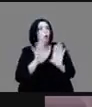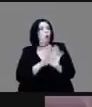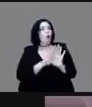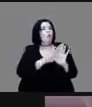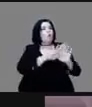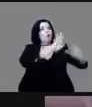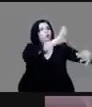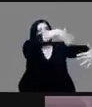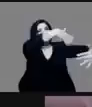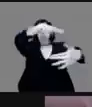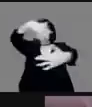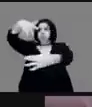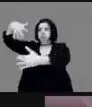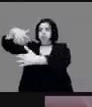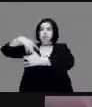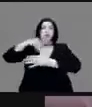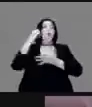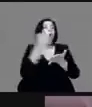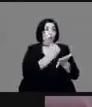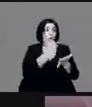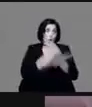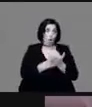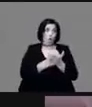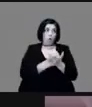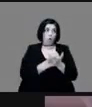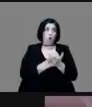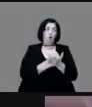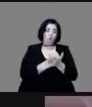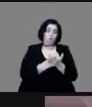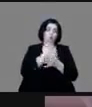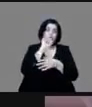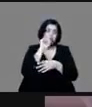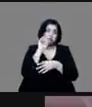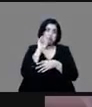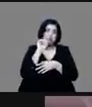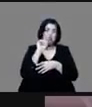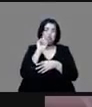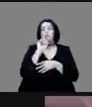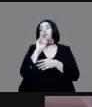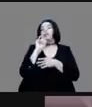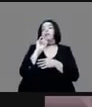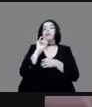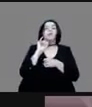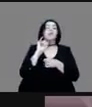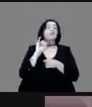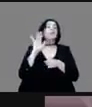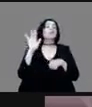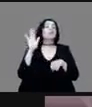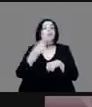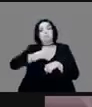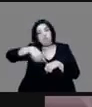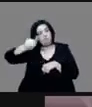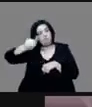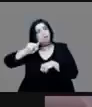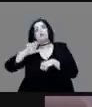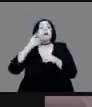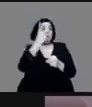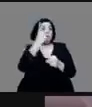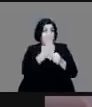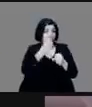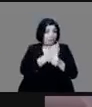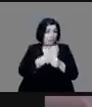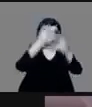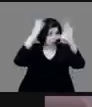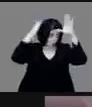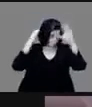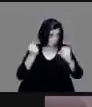Moctezuma ordena a sus subordinados, ¿verdad? A petición de Cortés antes de que lo apresaran.